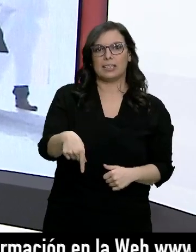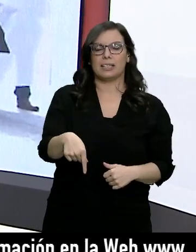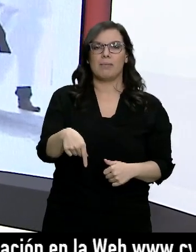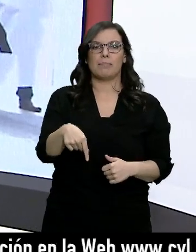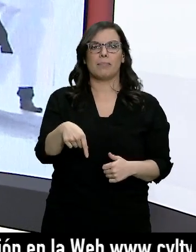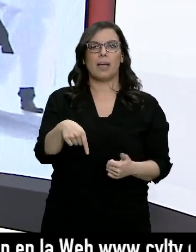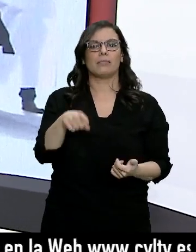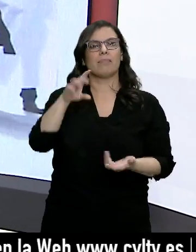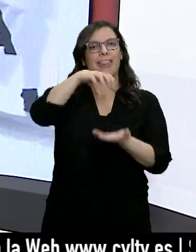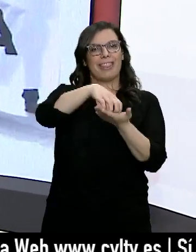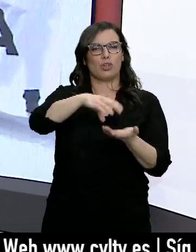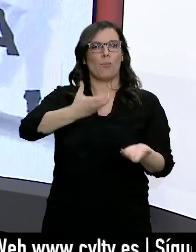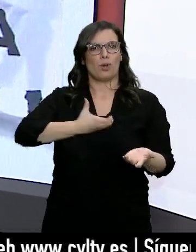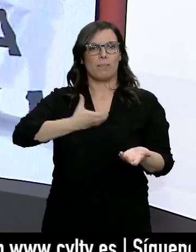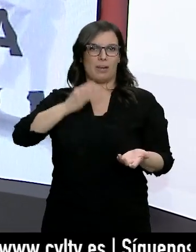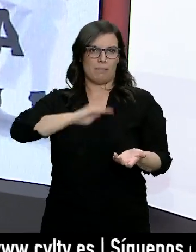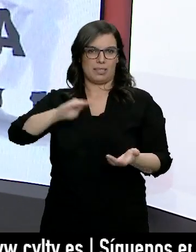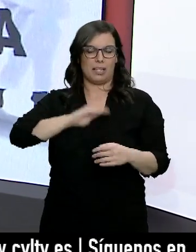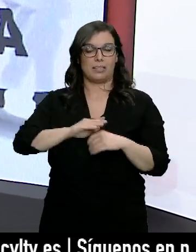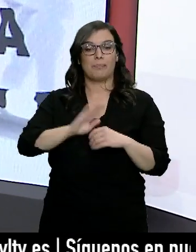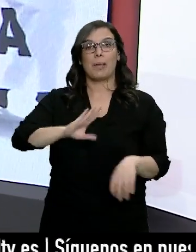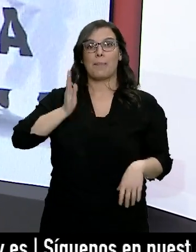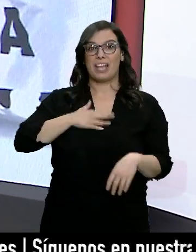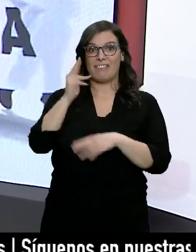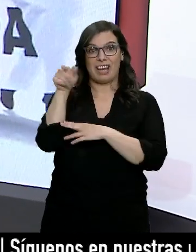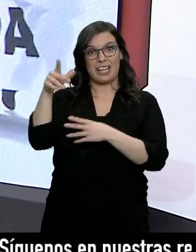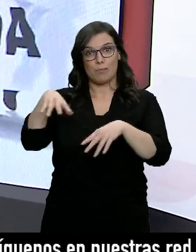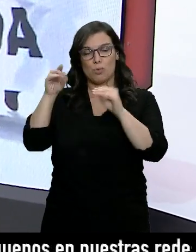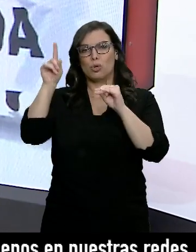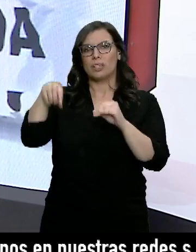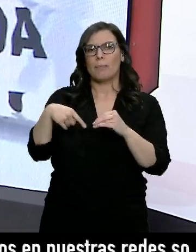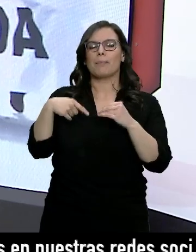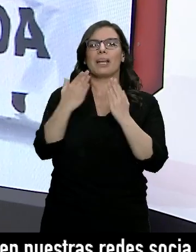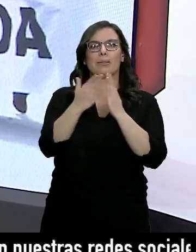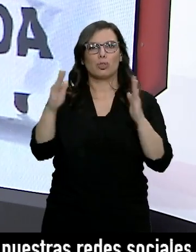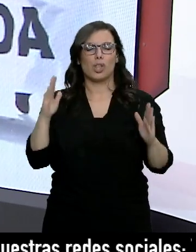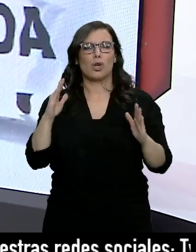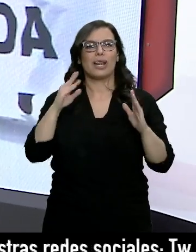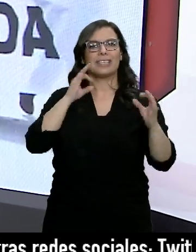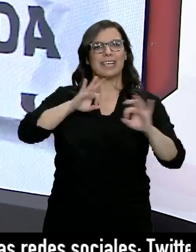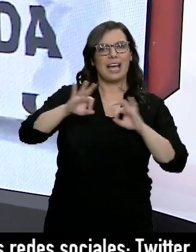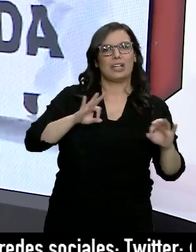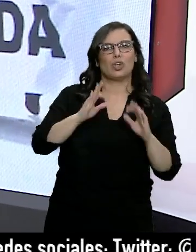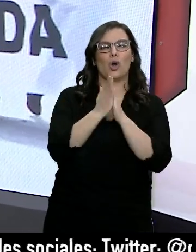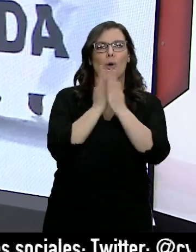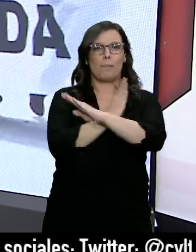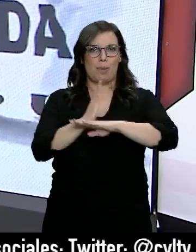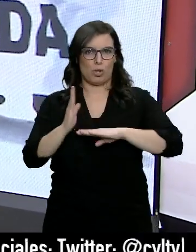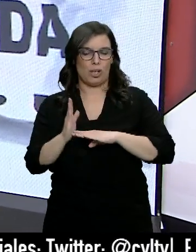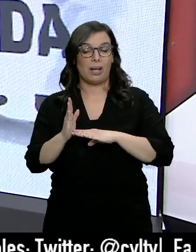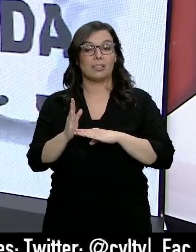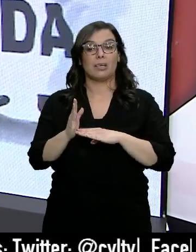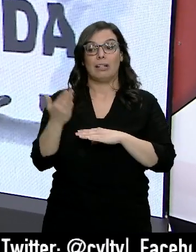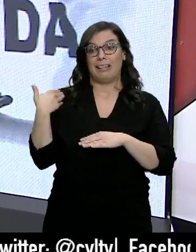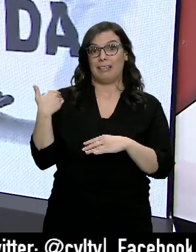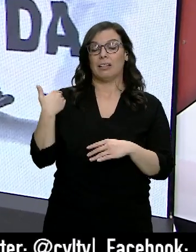instalaciones municipales. Mañana viernes lo harán también salas de exposiciones, teatros y bibliotecas. En las últimas horas, el alcalde de Burgos